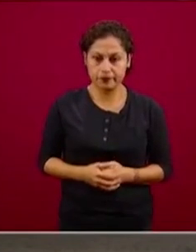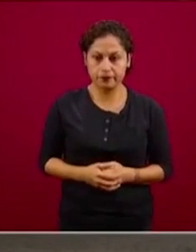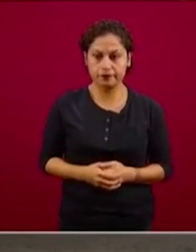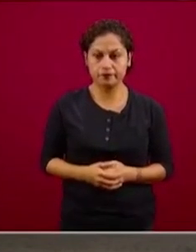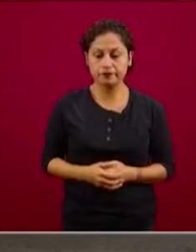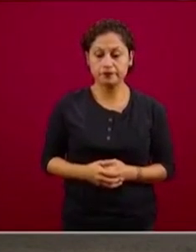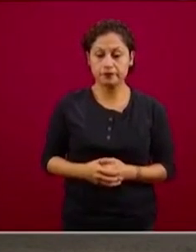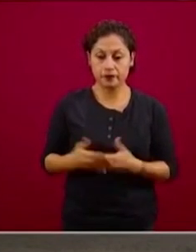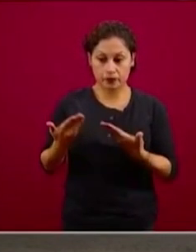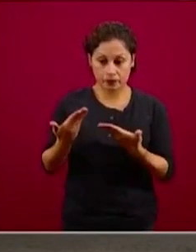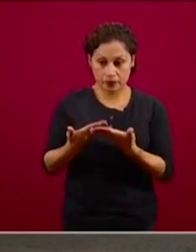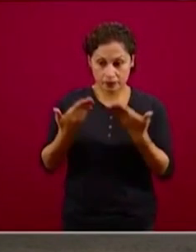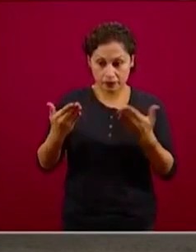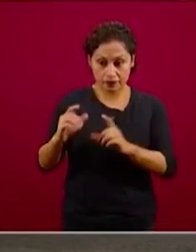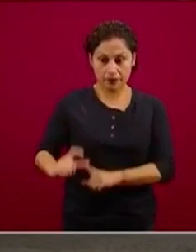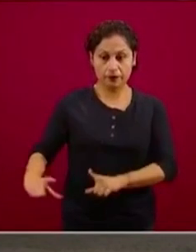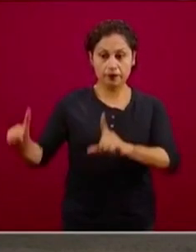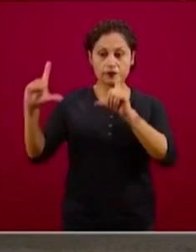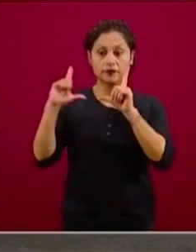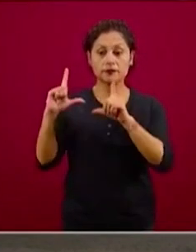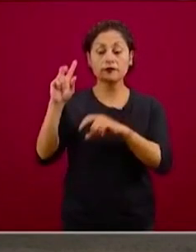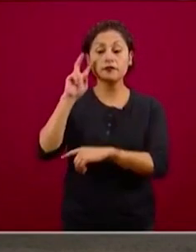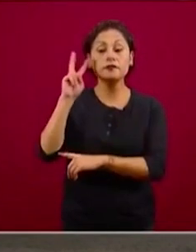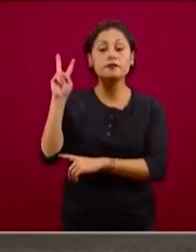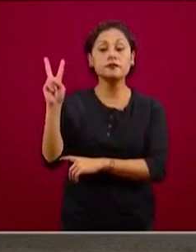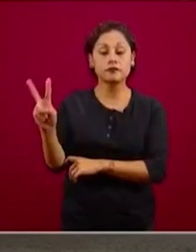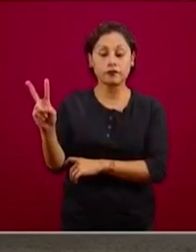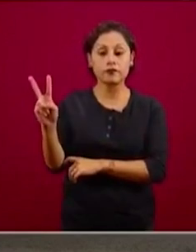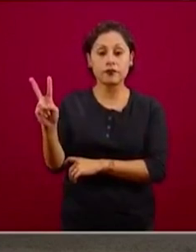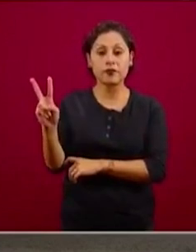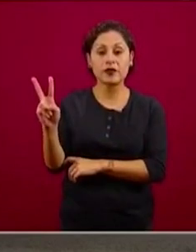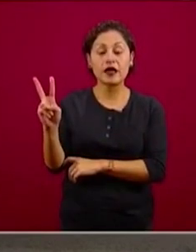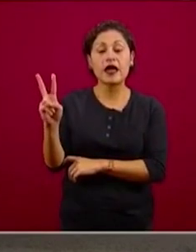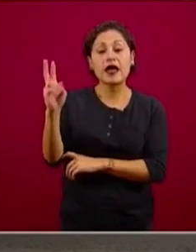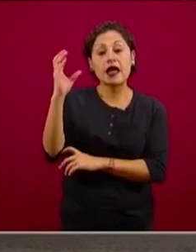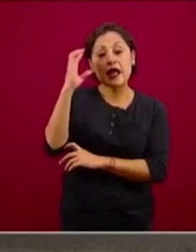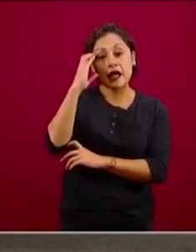Y aquí lo que vemos es la disponibilidad de camas con ventilador,